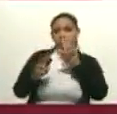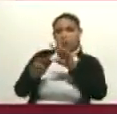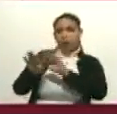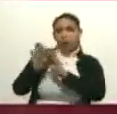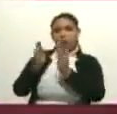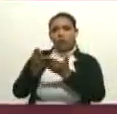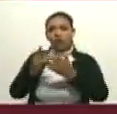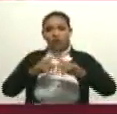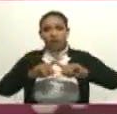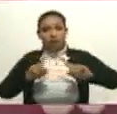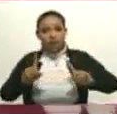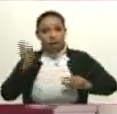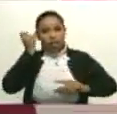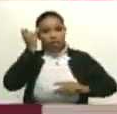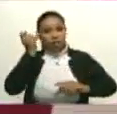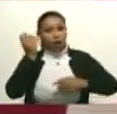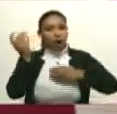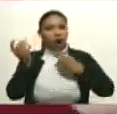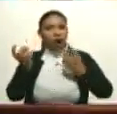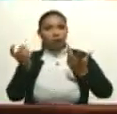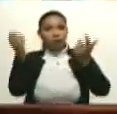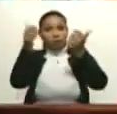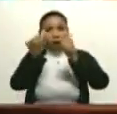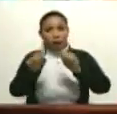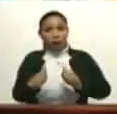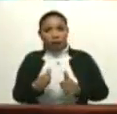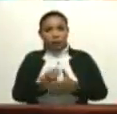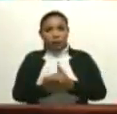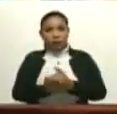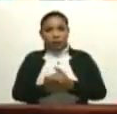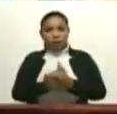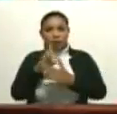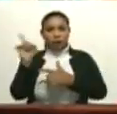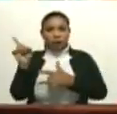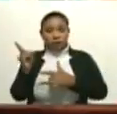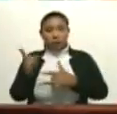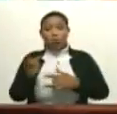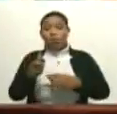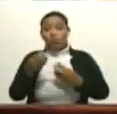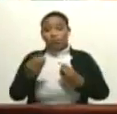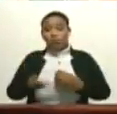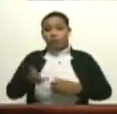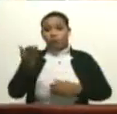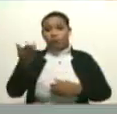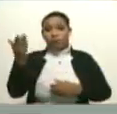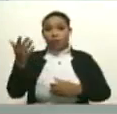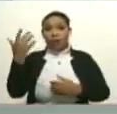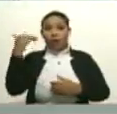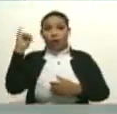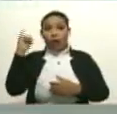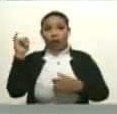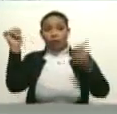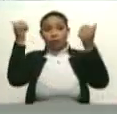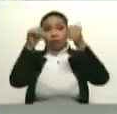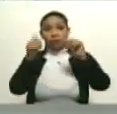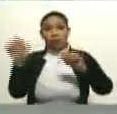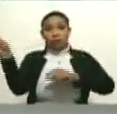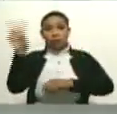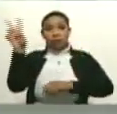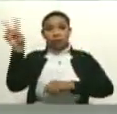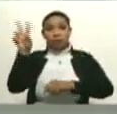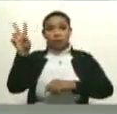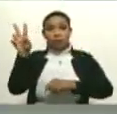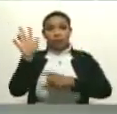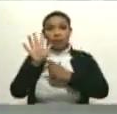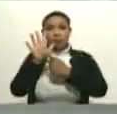creación en el campo de las artes escénicas es muy potente. Nosotros tenemos entre los hombres de las artes venezolanas el